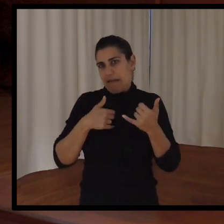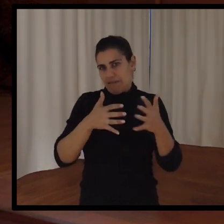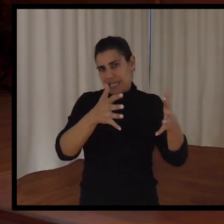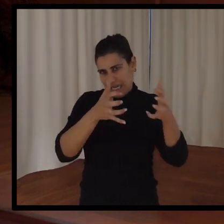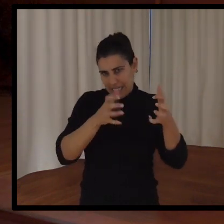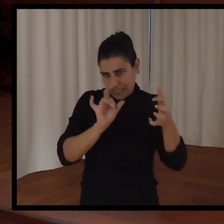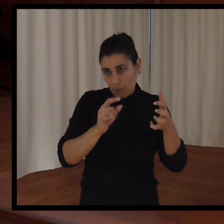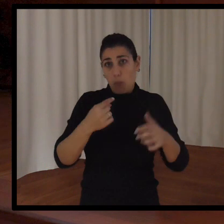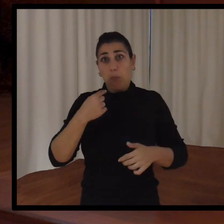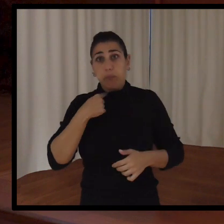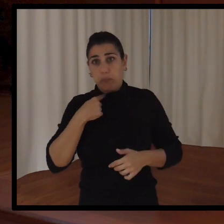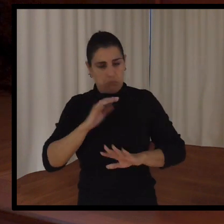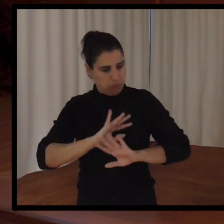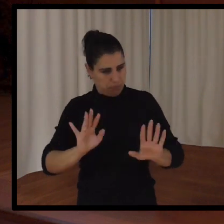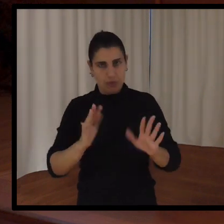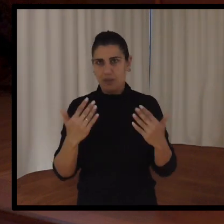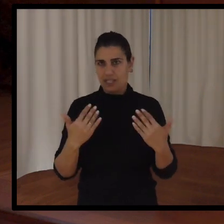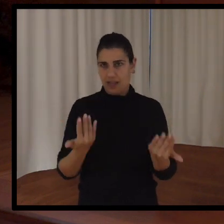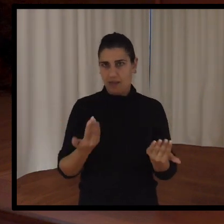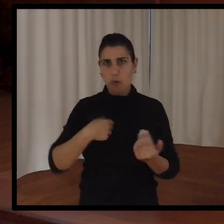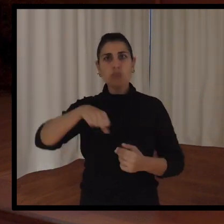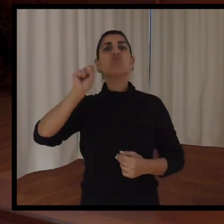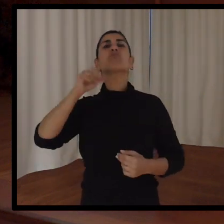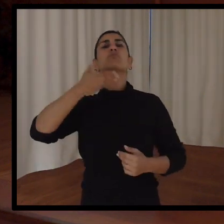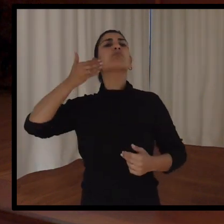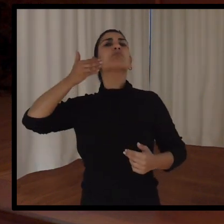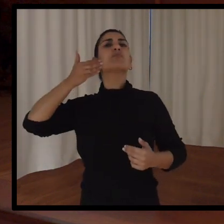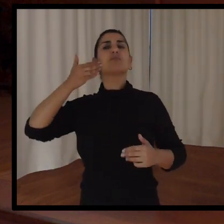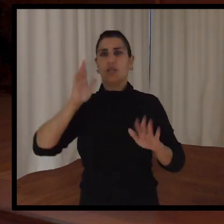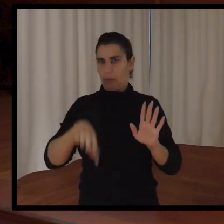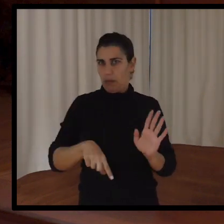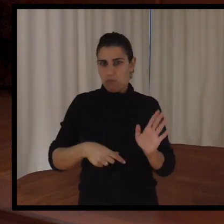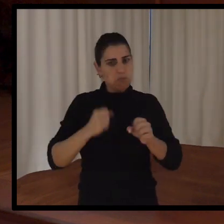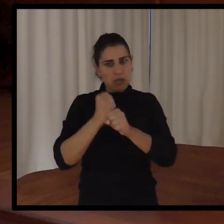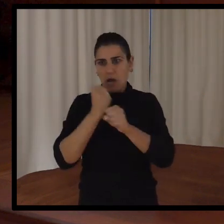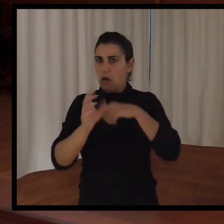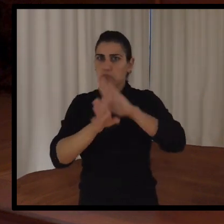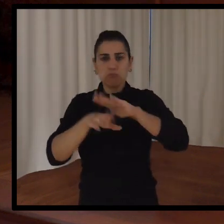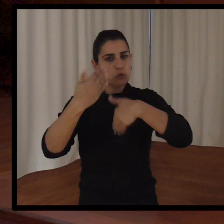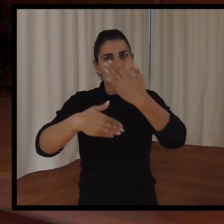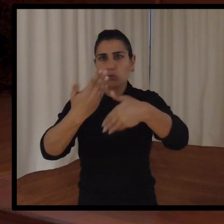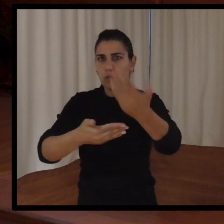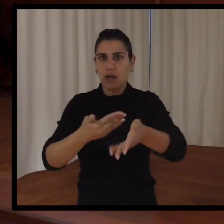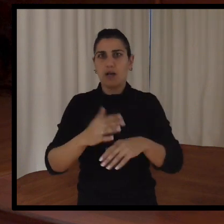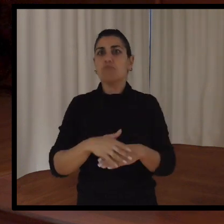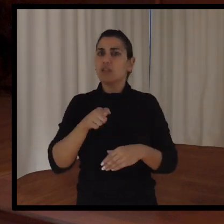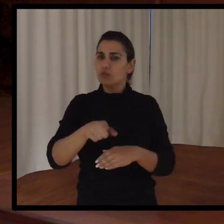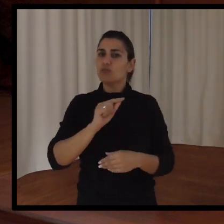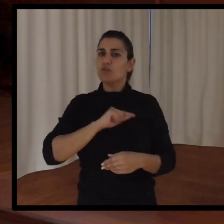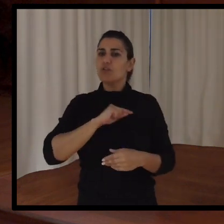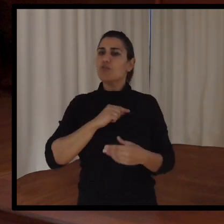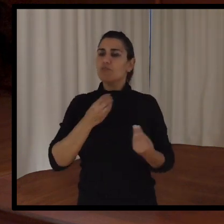se gana, cuando se pierde, se pierde, y levantar la cabeza y seguir trabajando, y a seguir siendo mejor cada día. Y con eso nos deja una buena